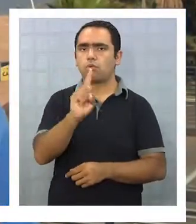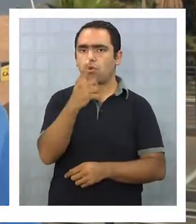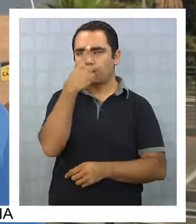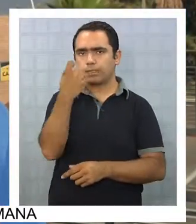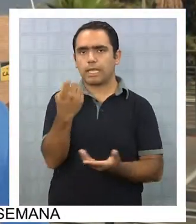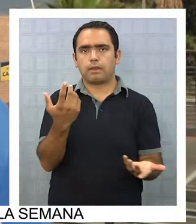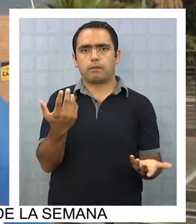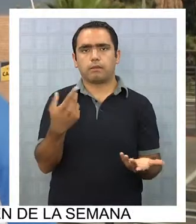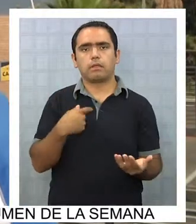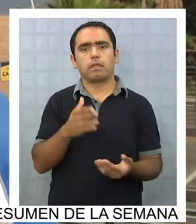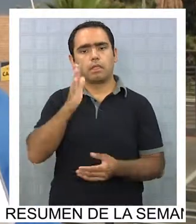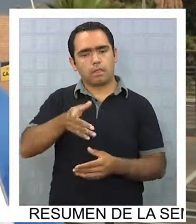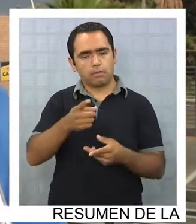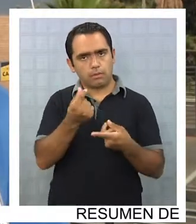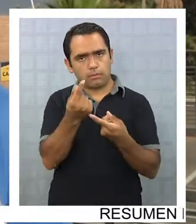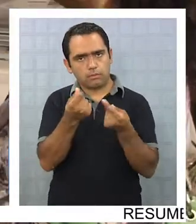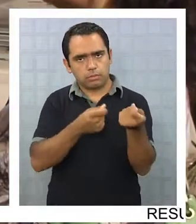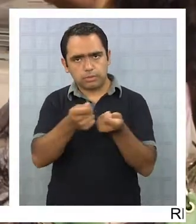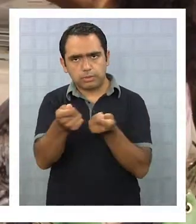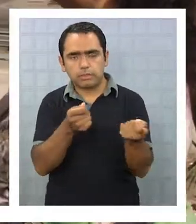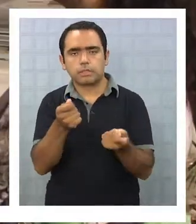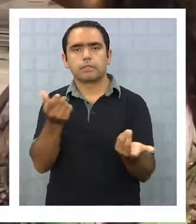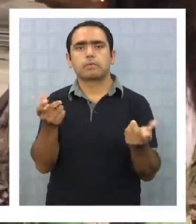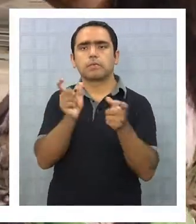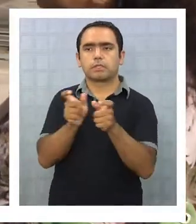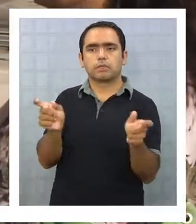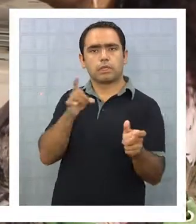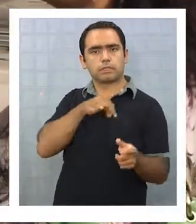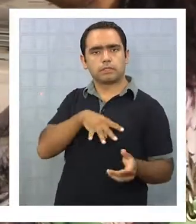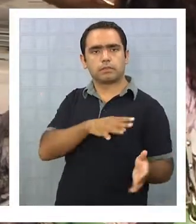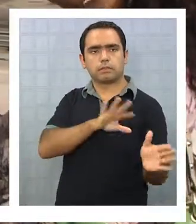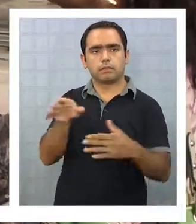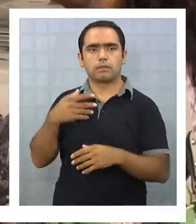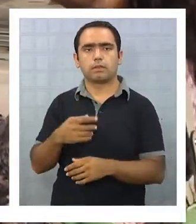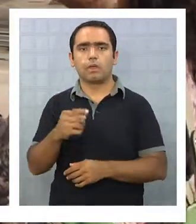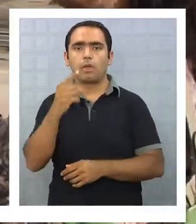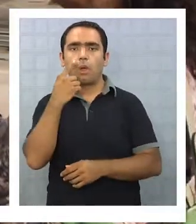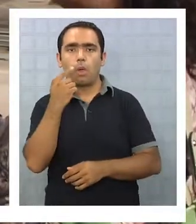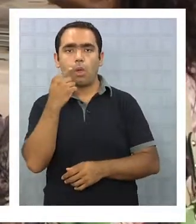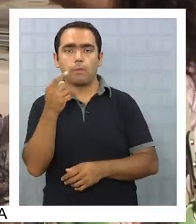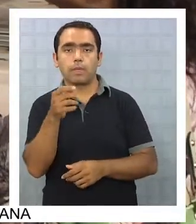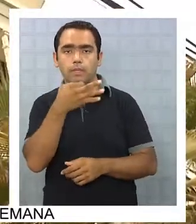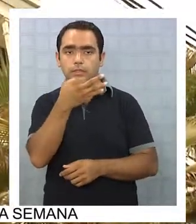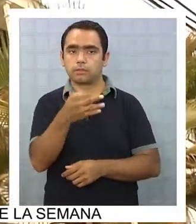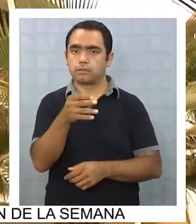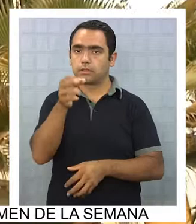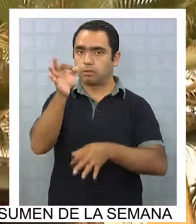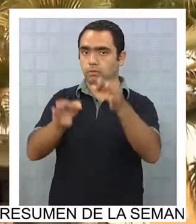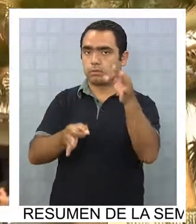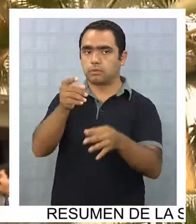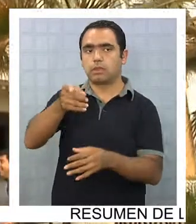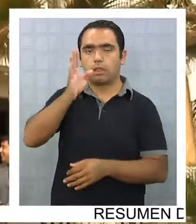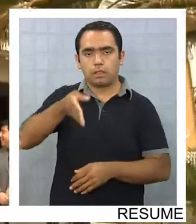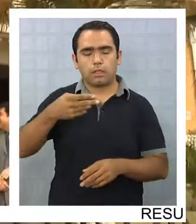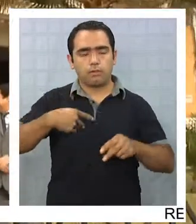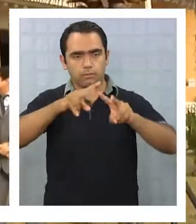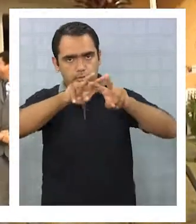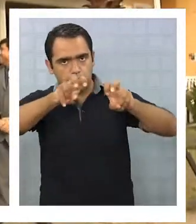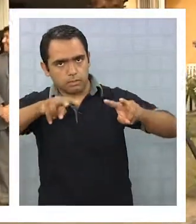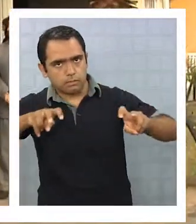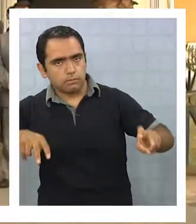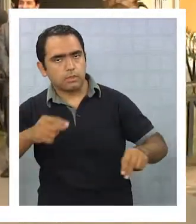y en los que se deben gastar la plata de todos los chilenos. Según Trisotti la Contraloría deberá generar los sumarios administrativos